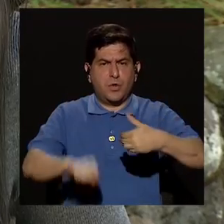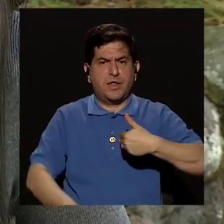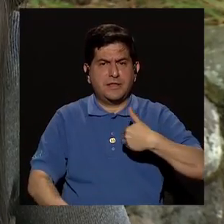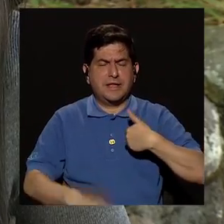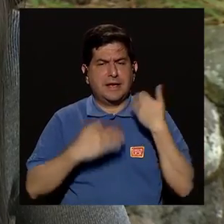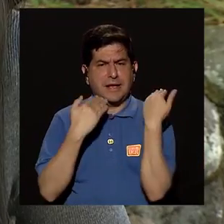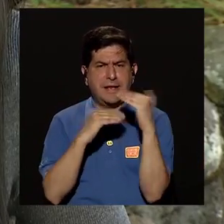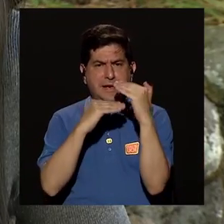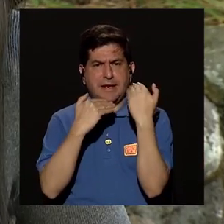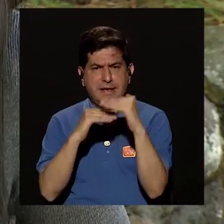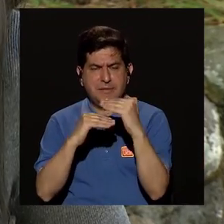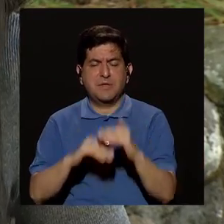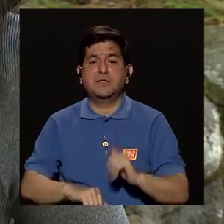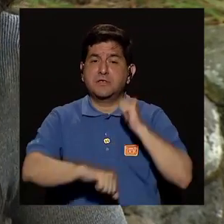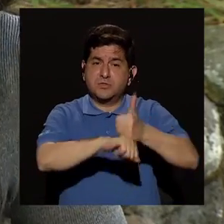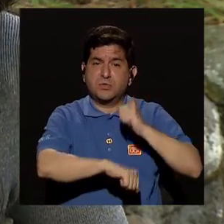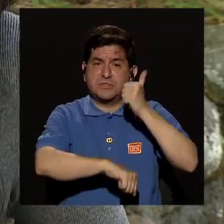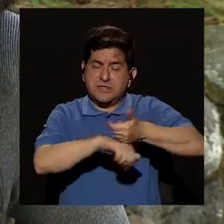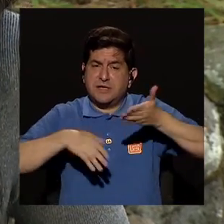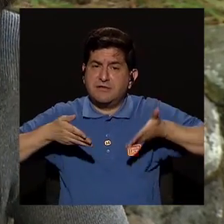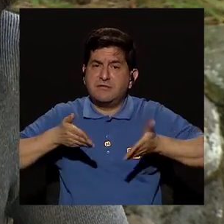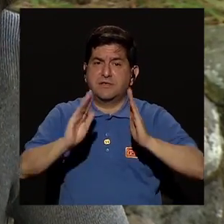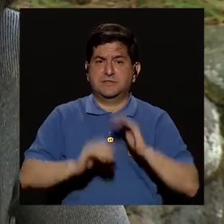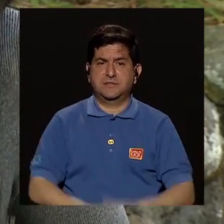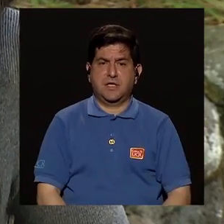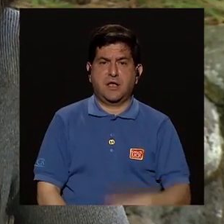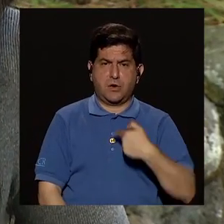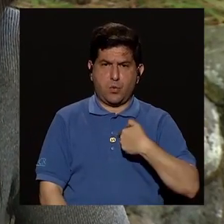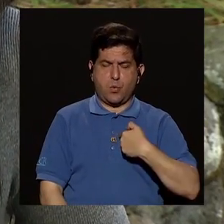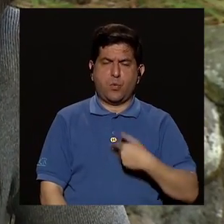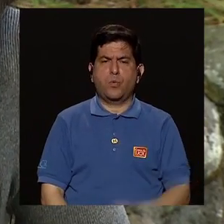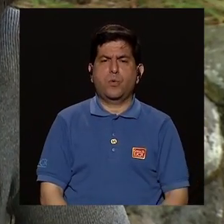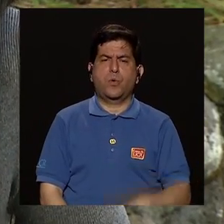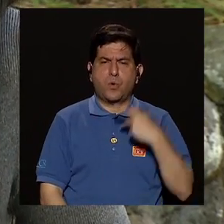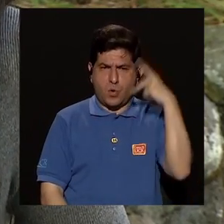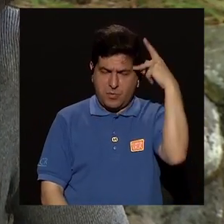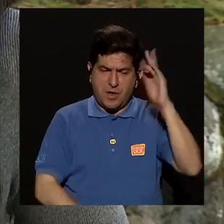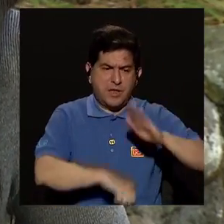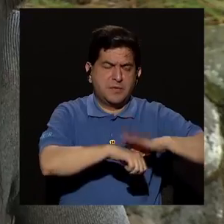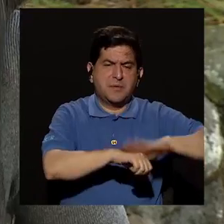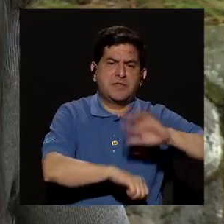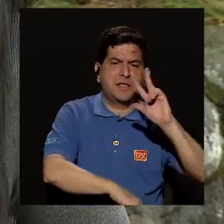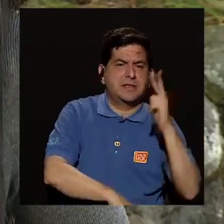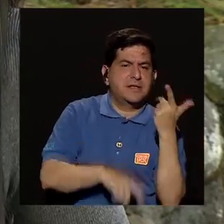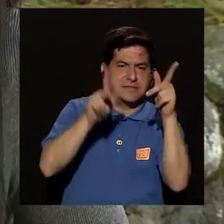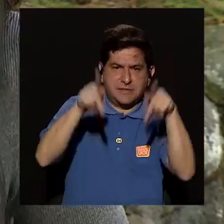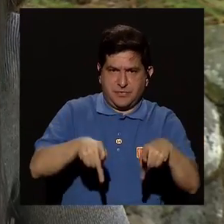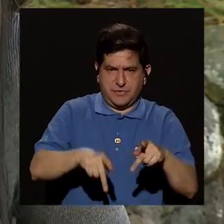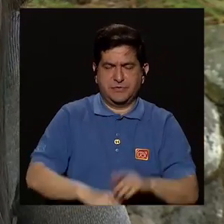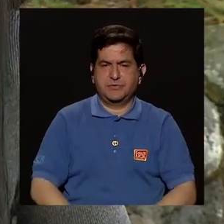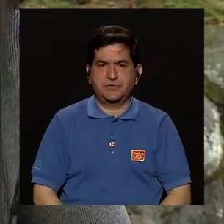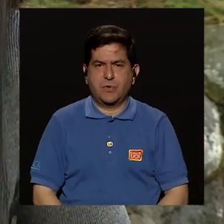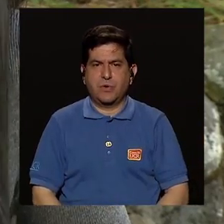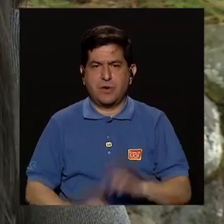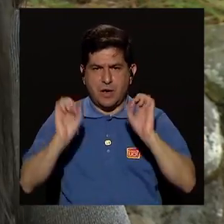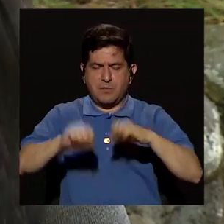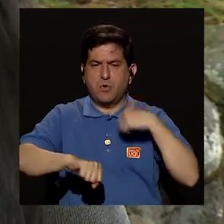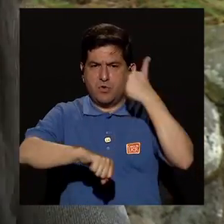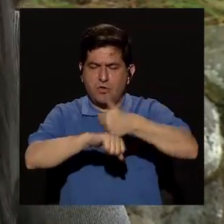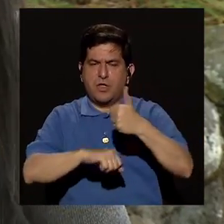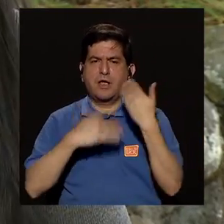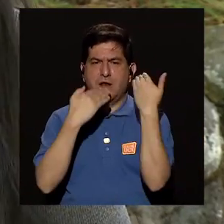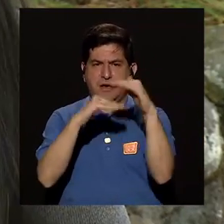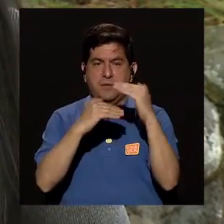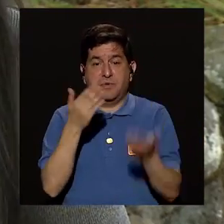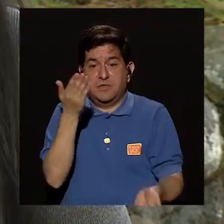pueda tener límites poner límites a los hijos o sea cuándo uno como padre permitir que un tercero ponga